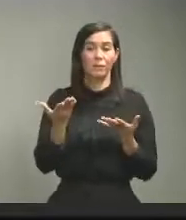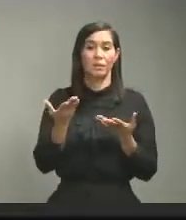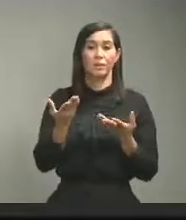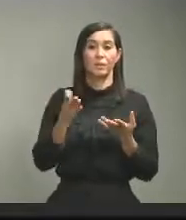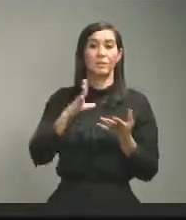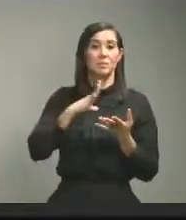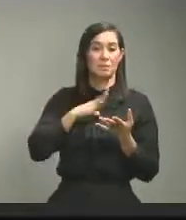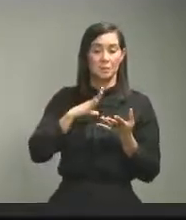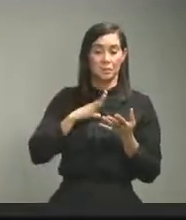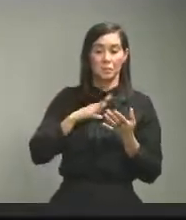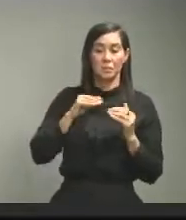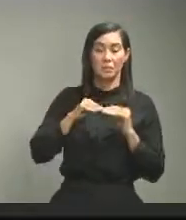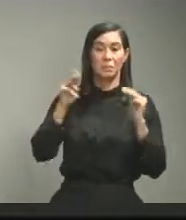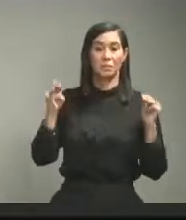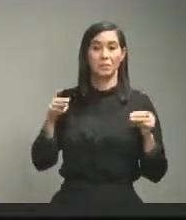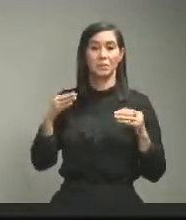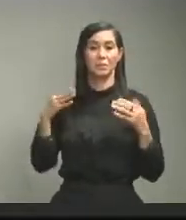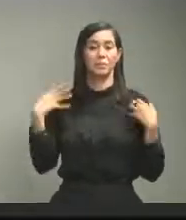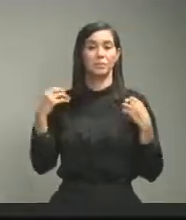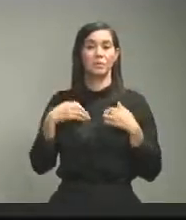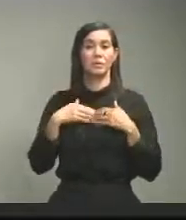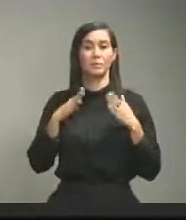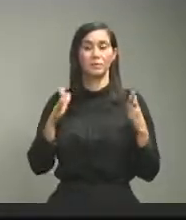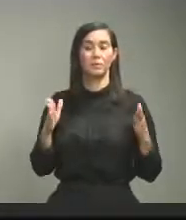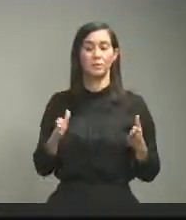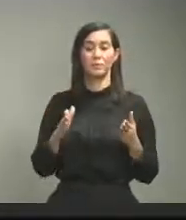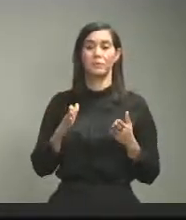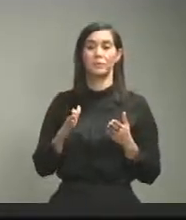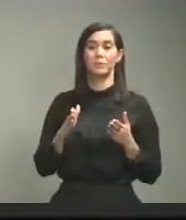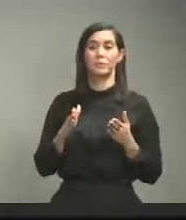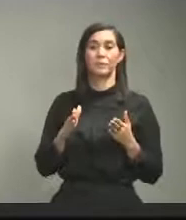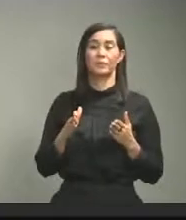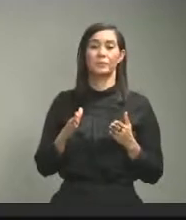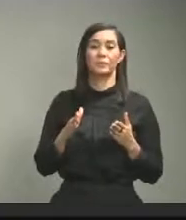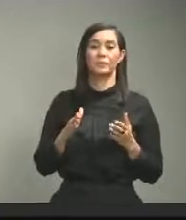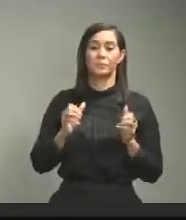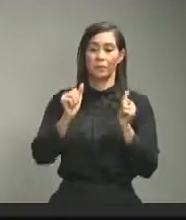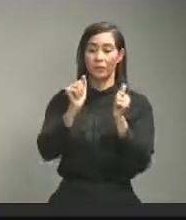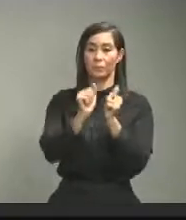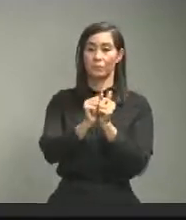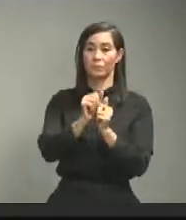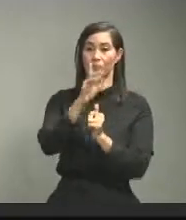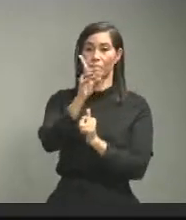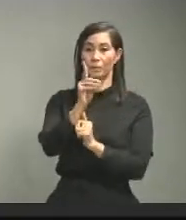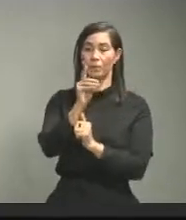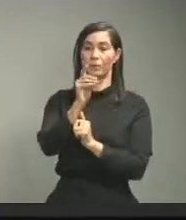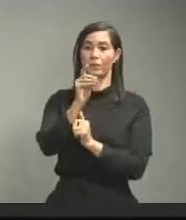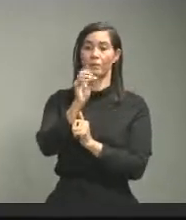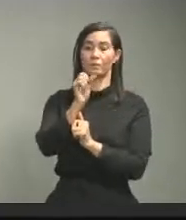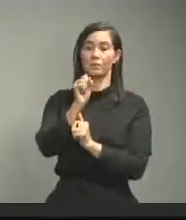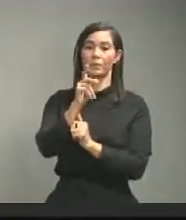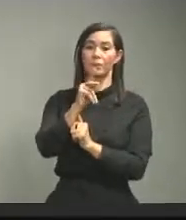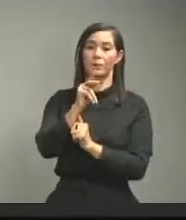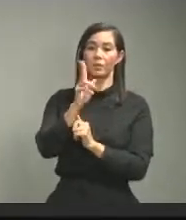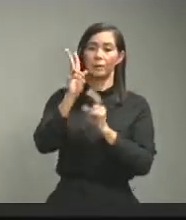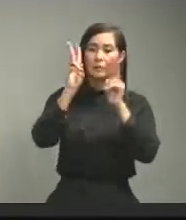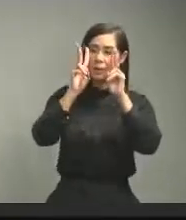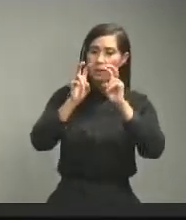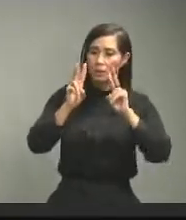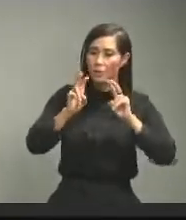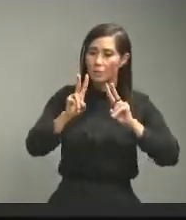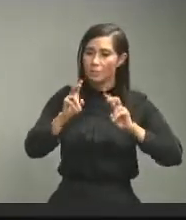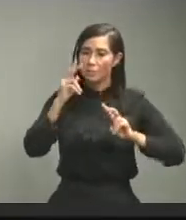bueno que el Ministerio de Salud Pública junto a la DPS Peravia pues haga una